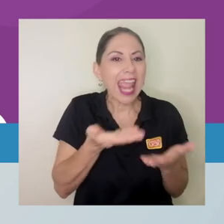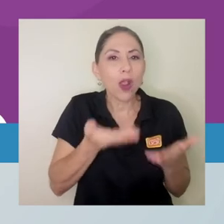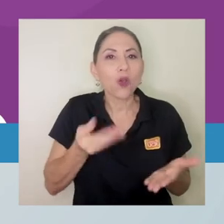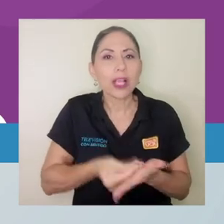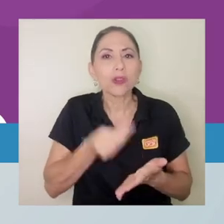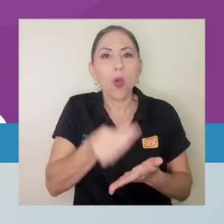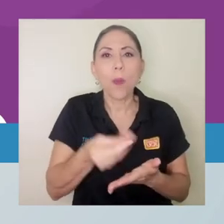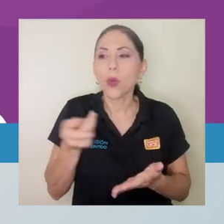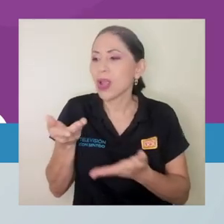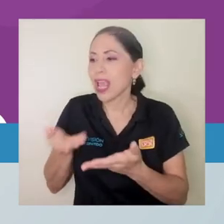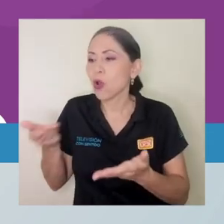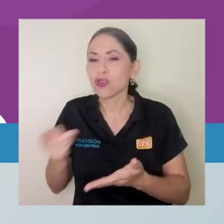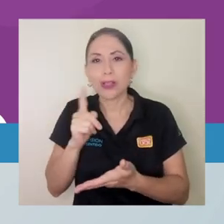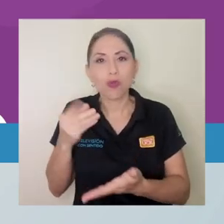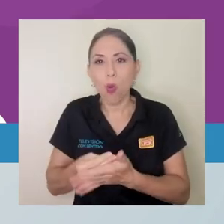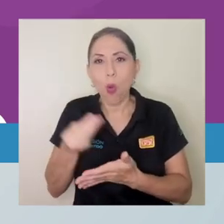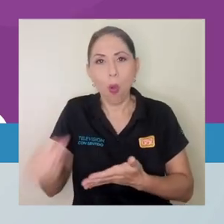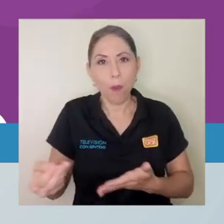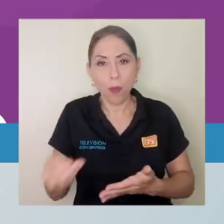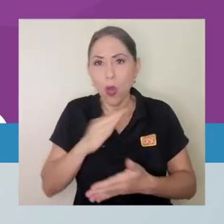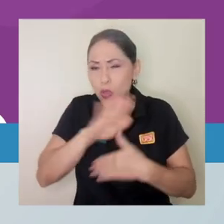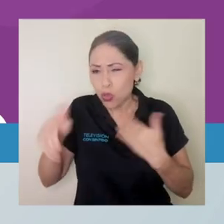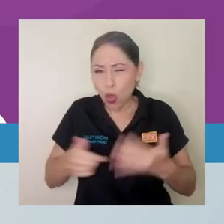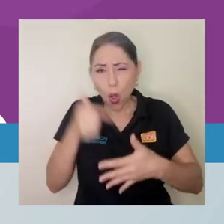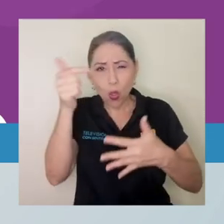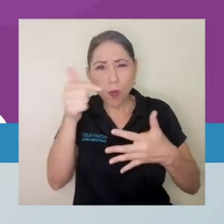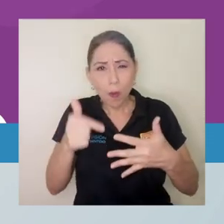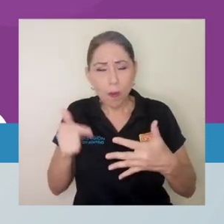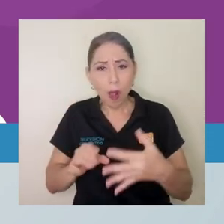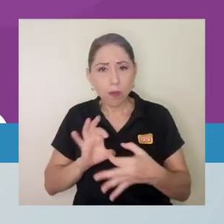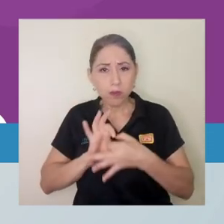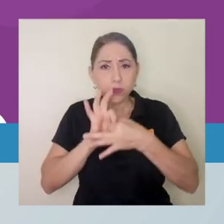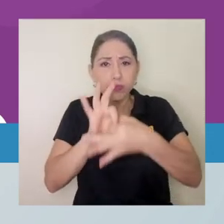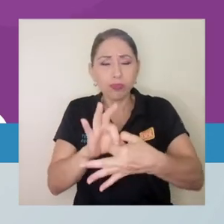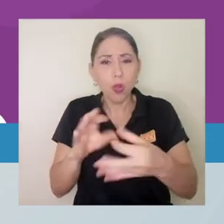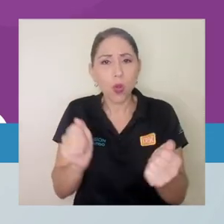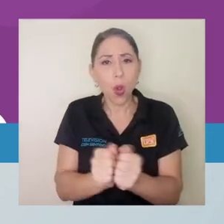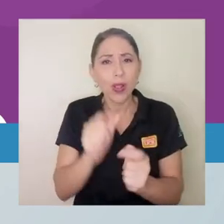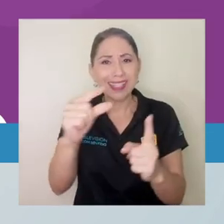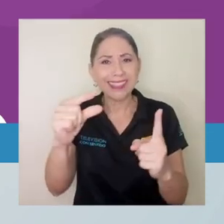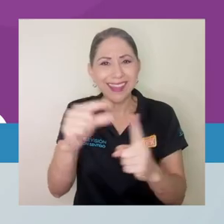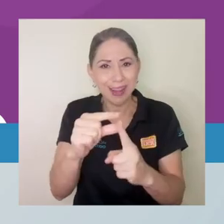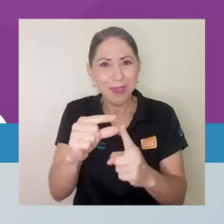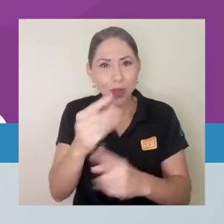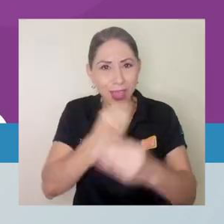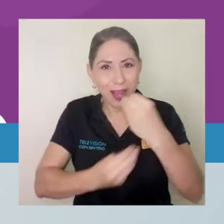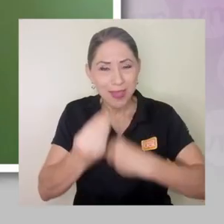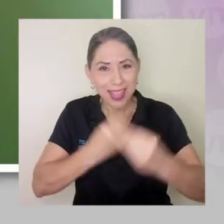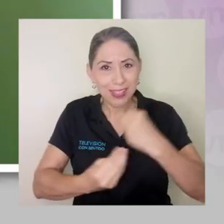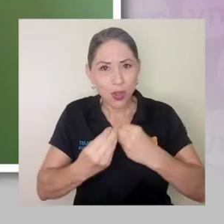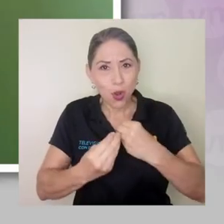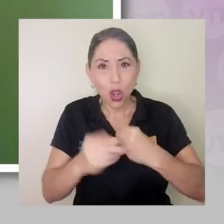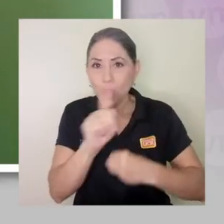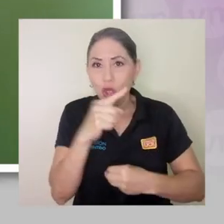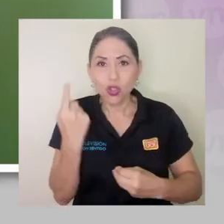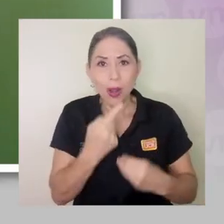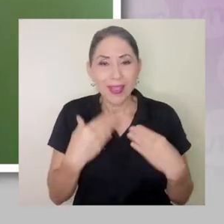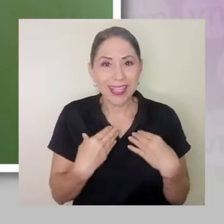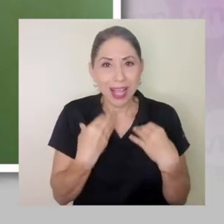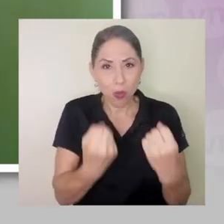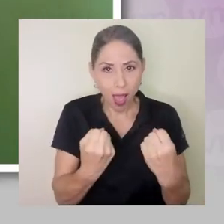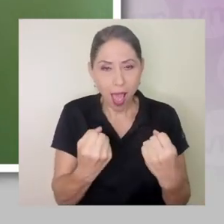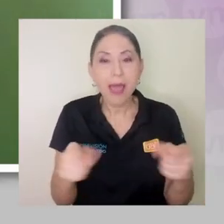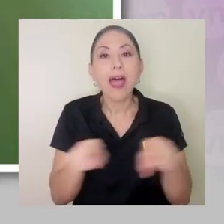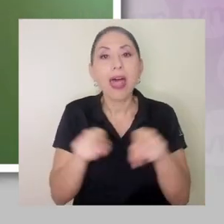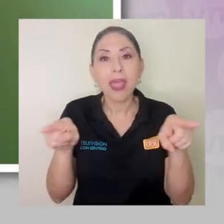Entonces, todos esos factores se han vinculado con ese término de alimentación, que ya no solo